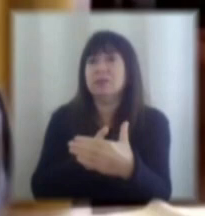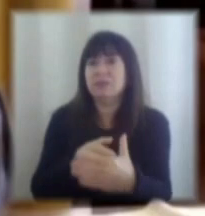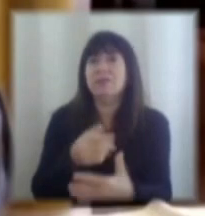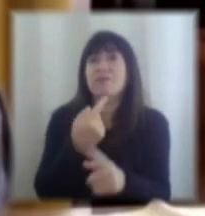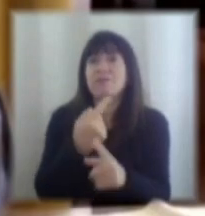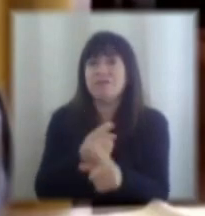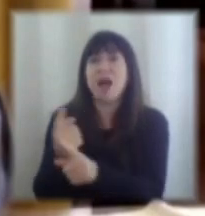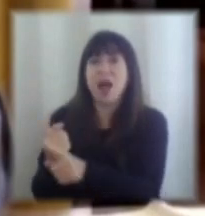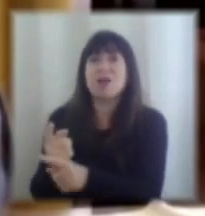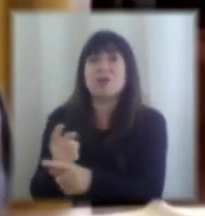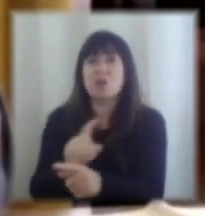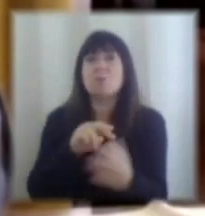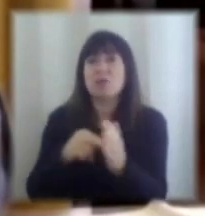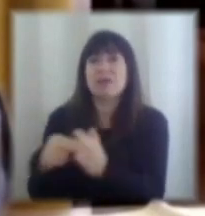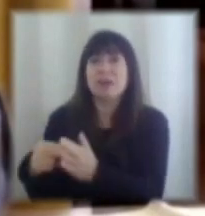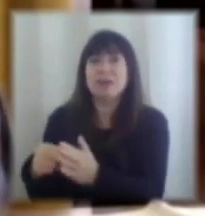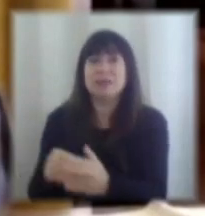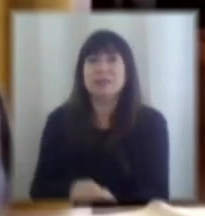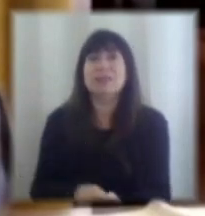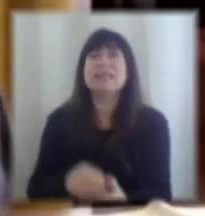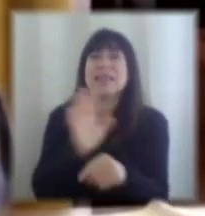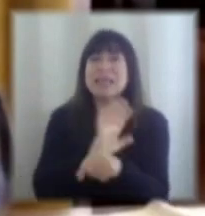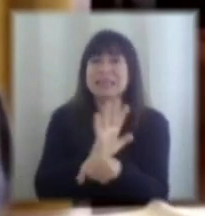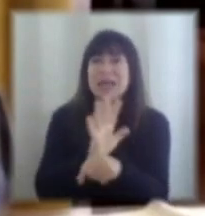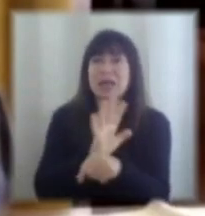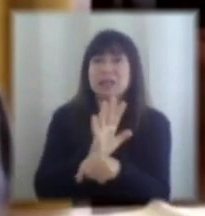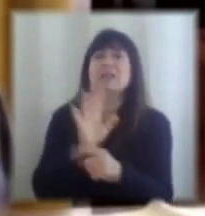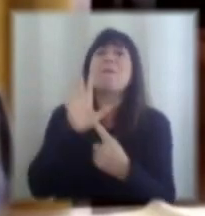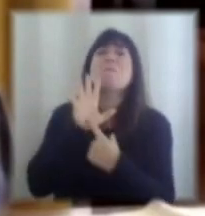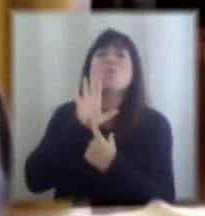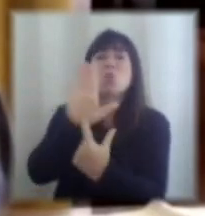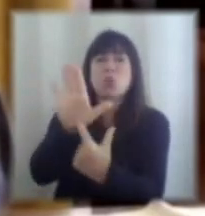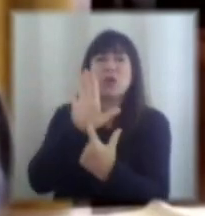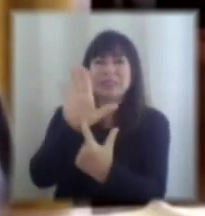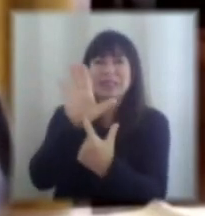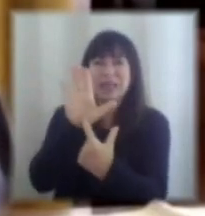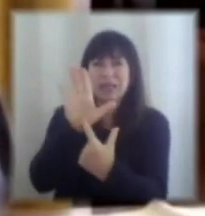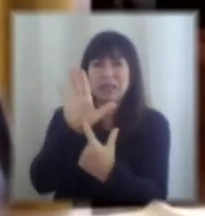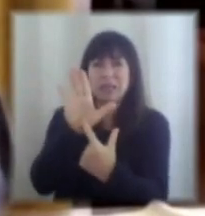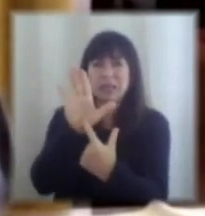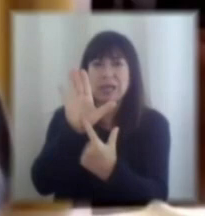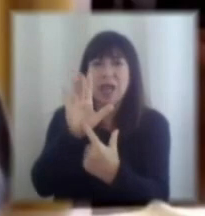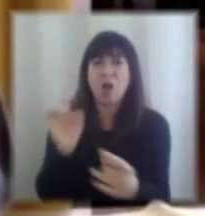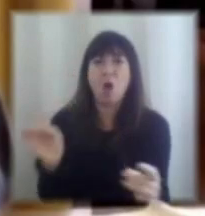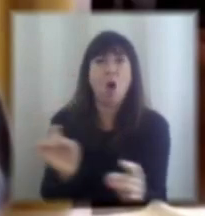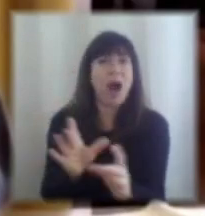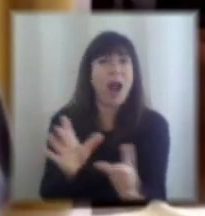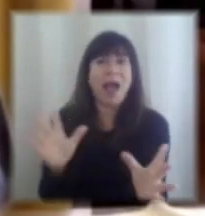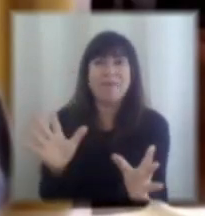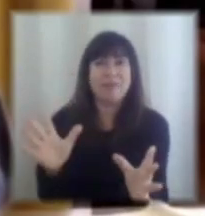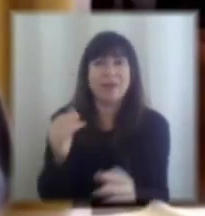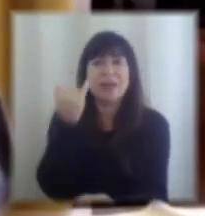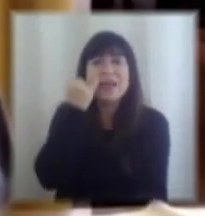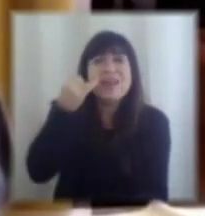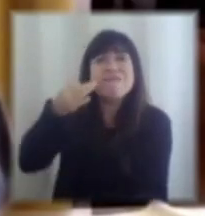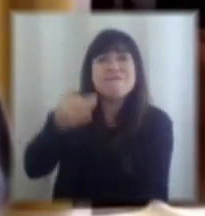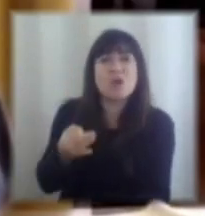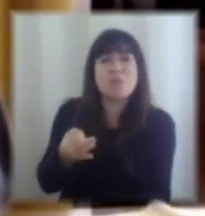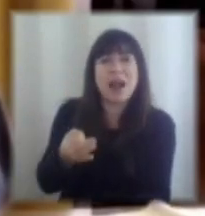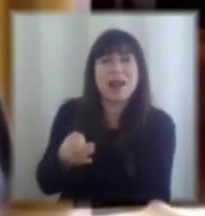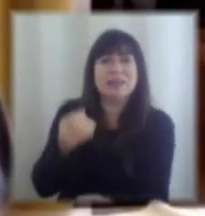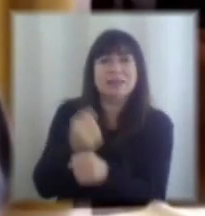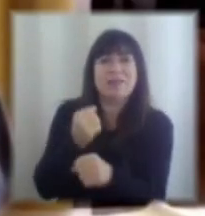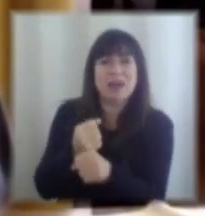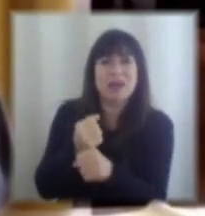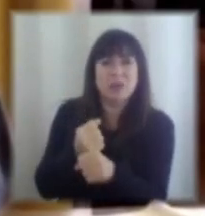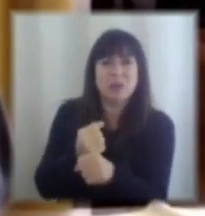crisis desnuda con una fuerza inusitada el drama de la informalidad y por lo mismo me parece a mí y es lo que he dicho